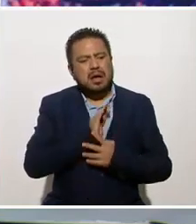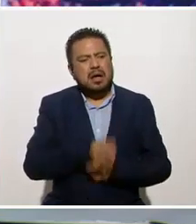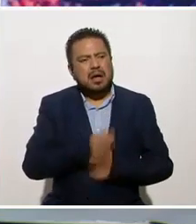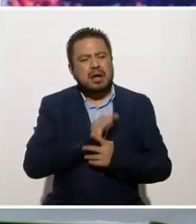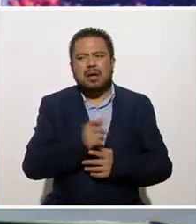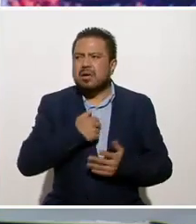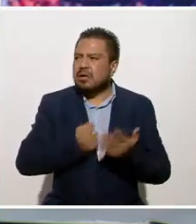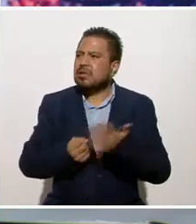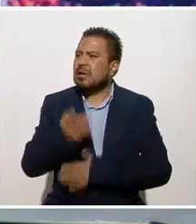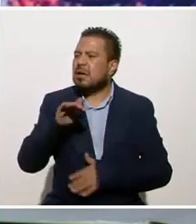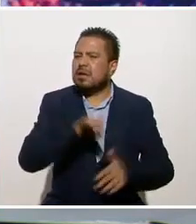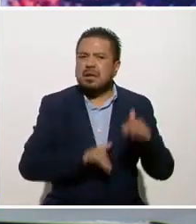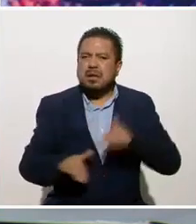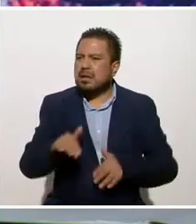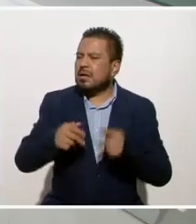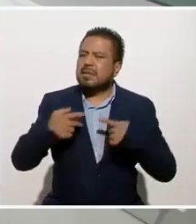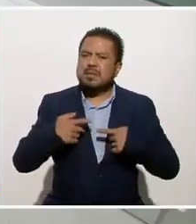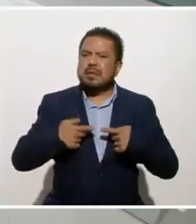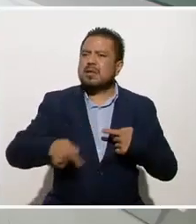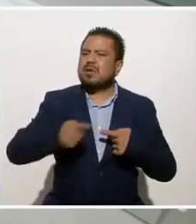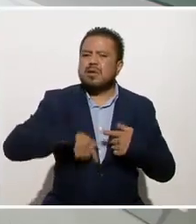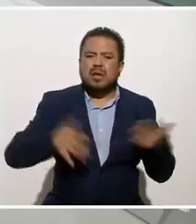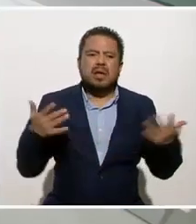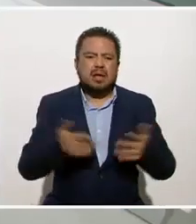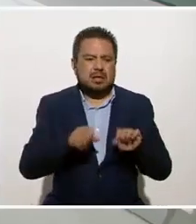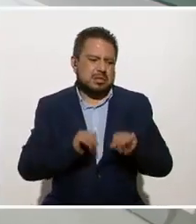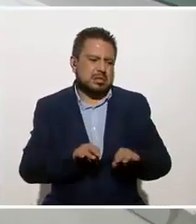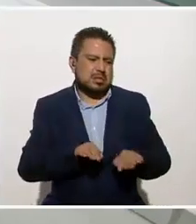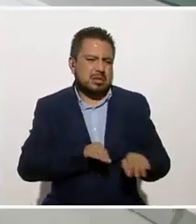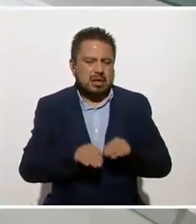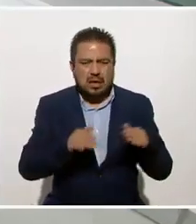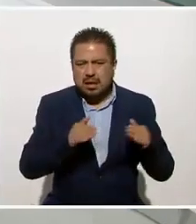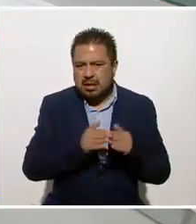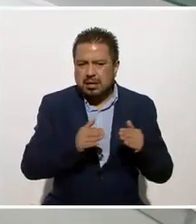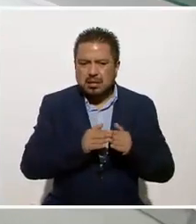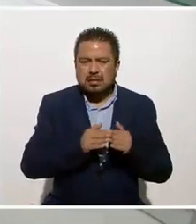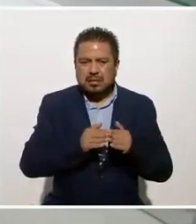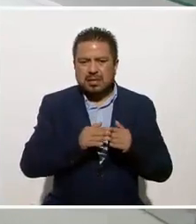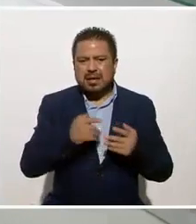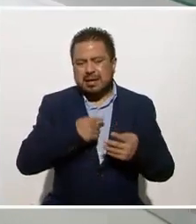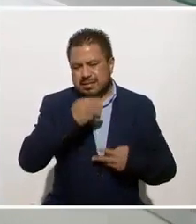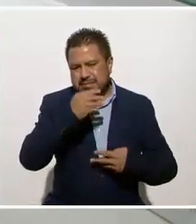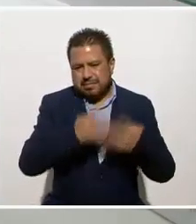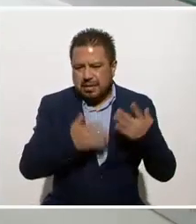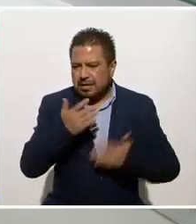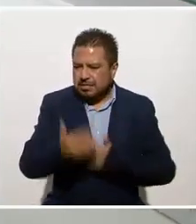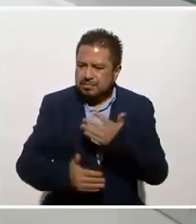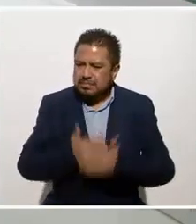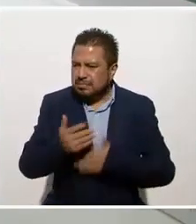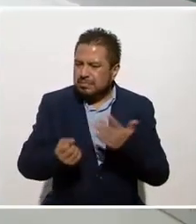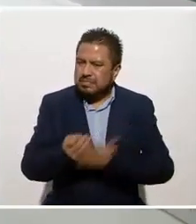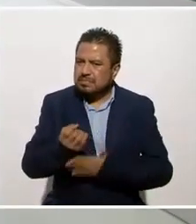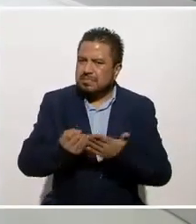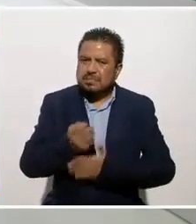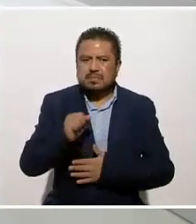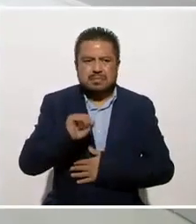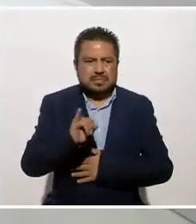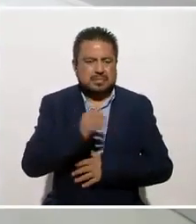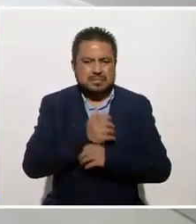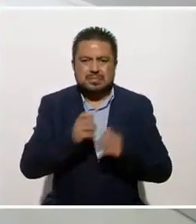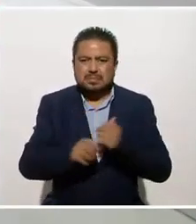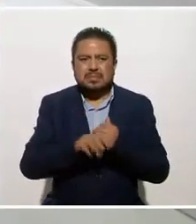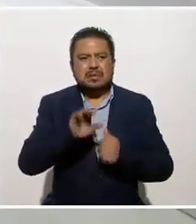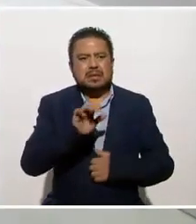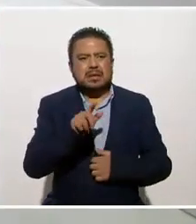ahorita me voy a ir a nadar, la gente que está haciendo home office. Hay maneras, ¿no?, de salir adelante de esta maneras, hay maneras. Claudia,